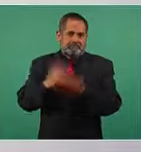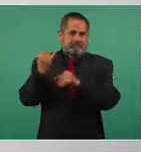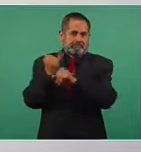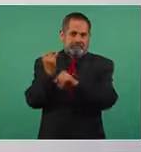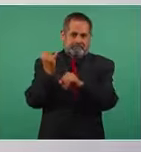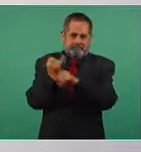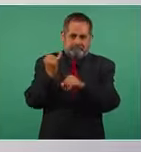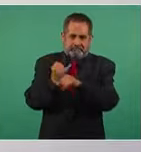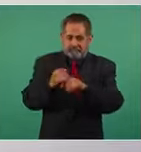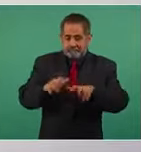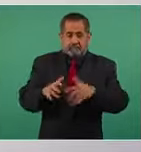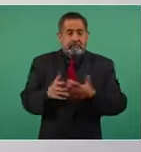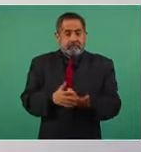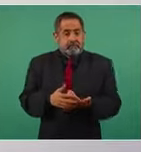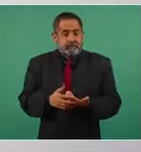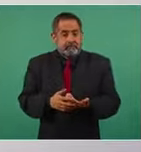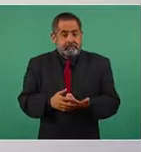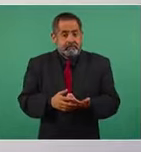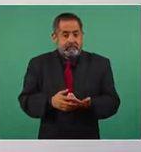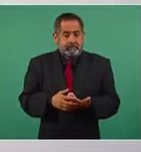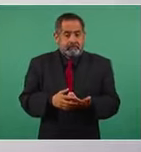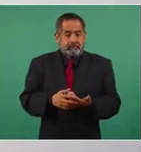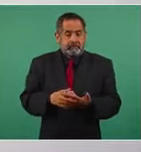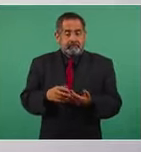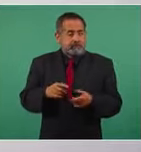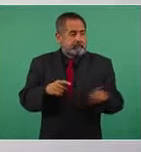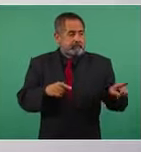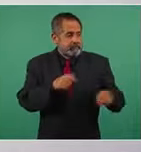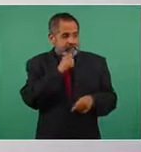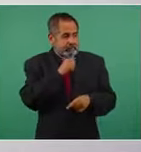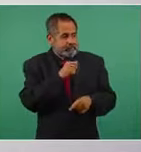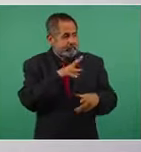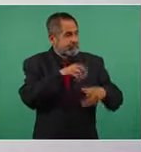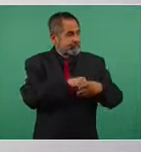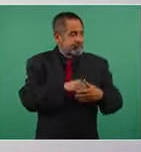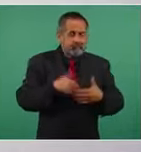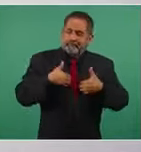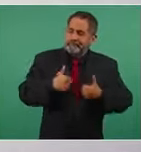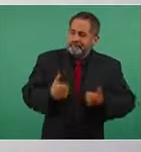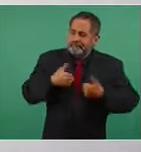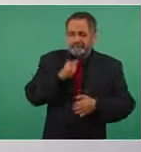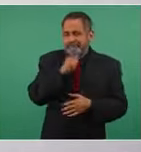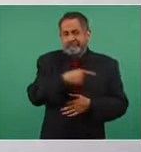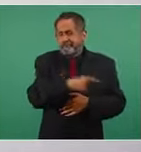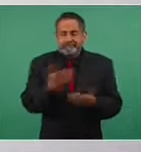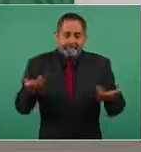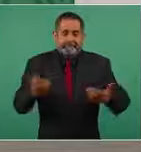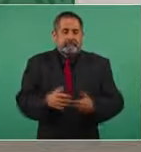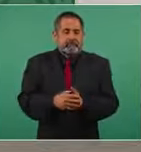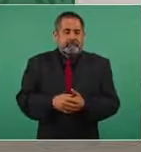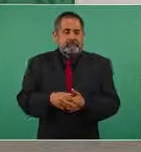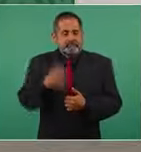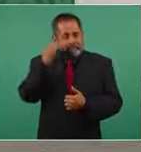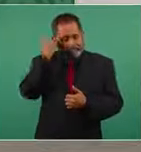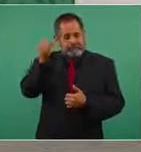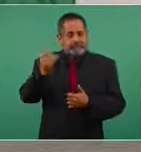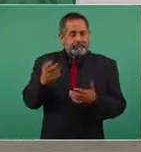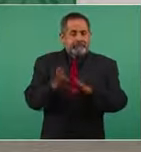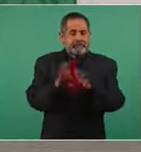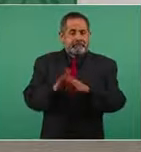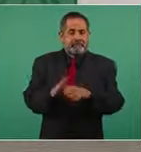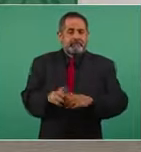todavía no lo internalizan pero imagínense de que haya